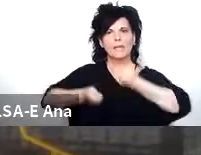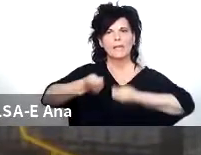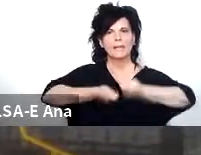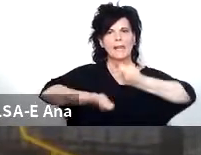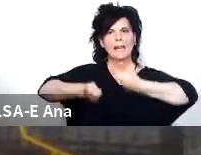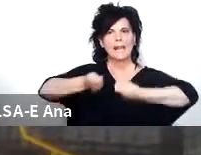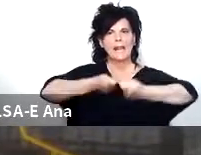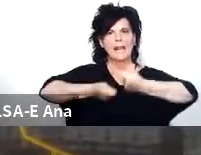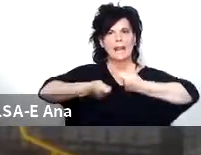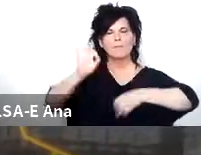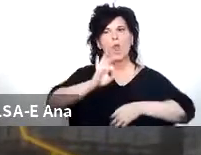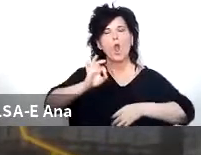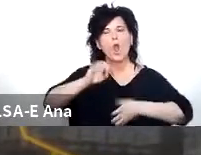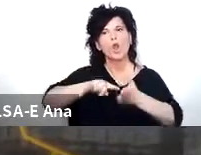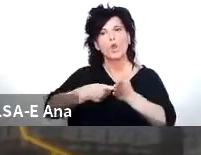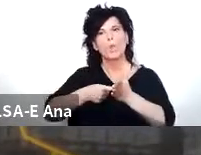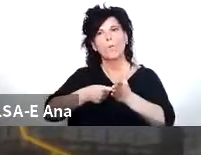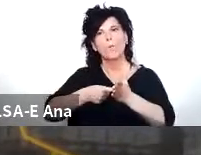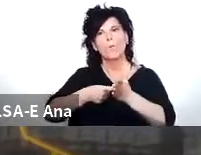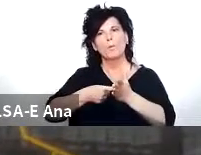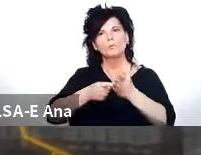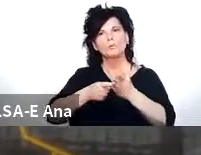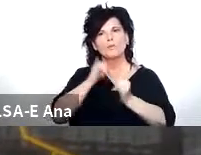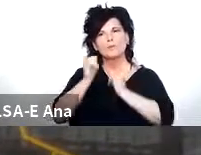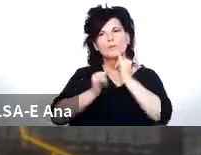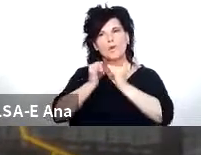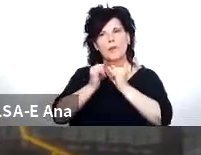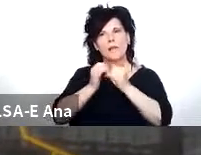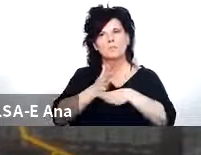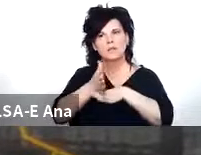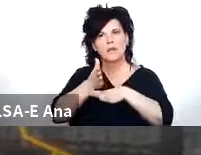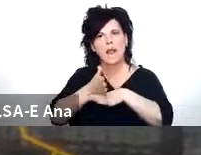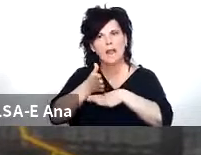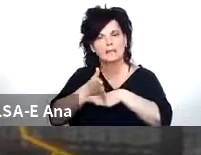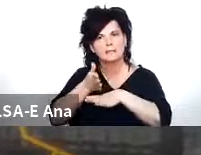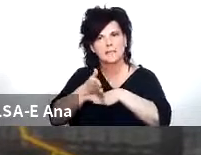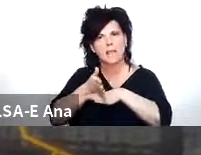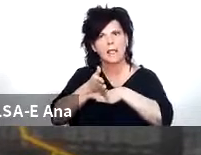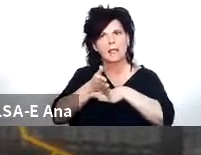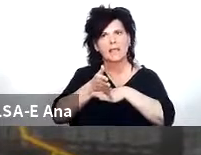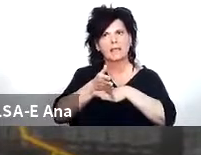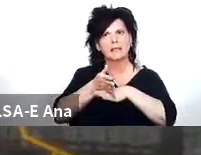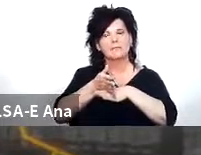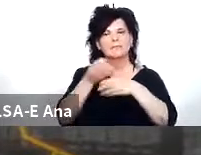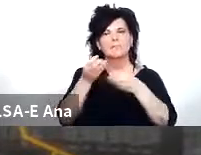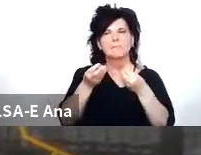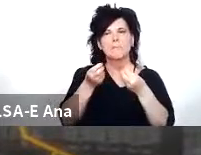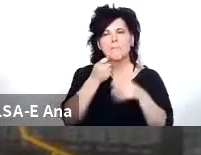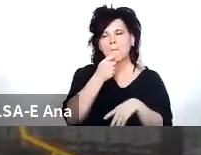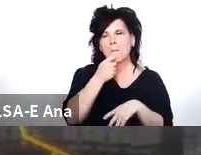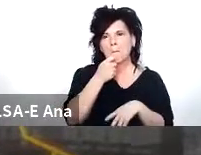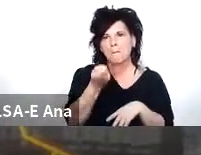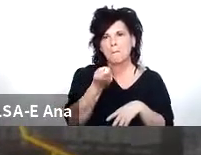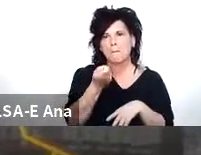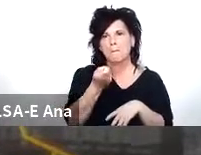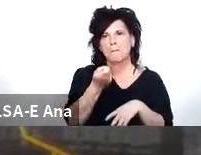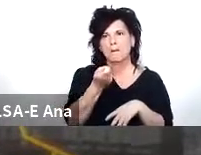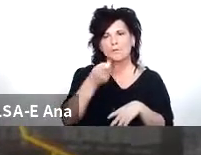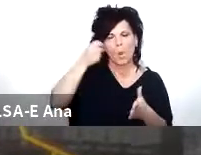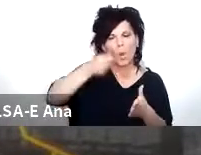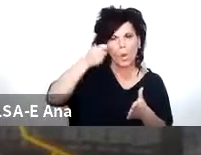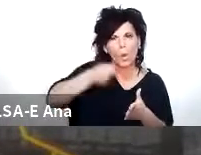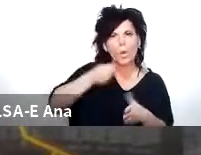o con puntos donde puedan acceder al contenido de los grandes jugadores u OTT como pueden ser los Google Facebook